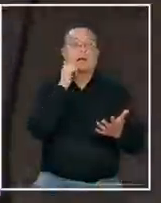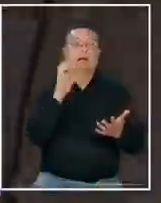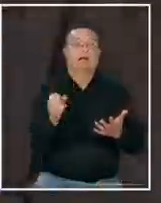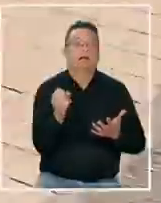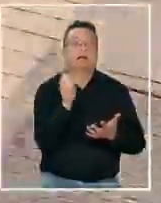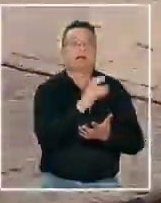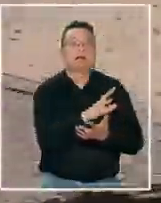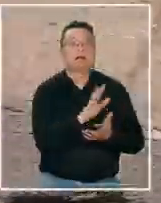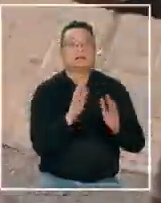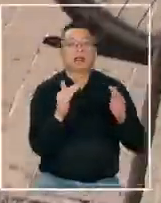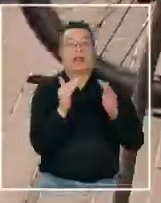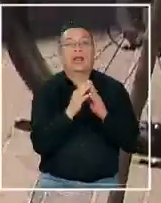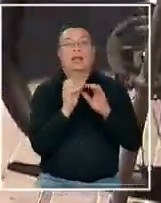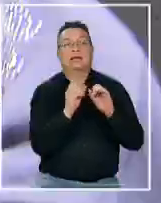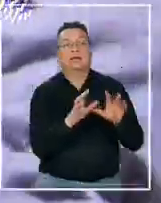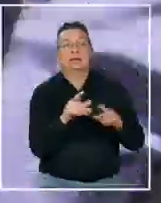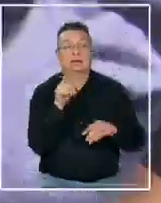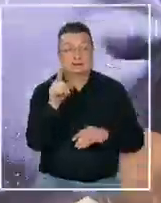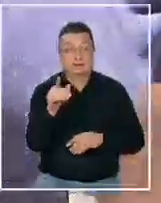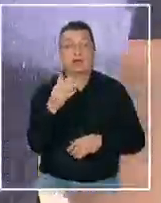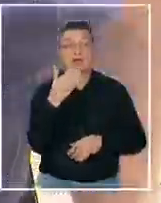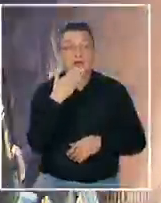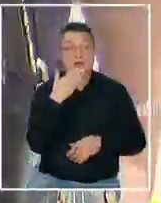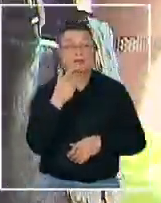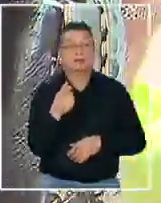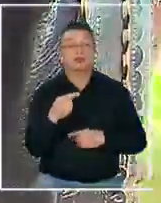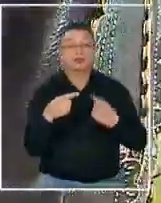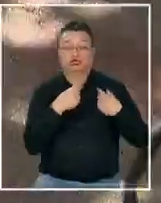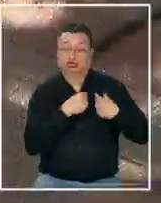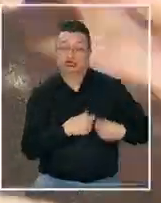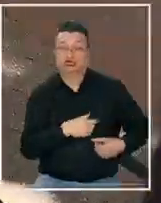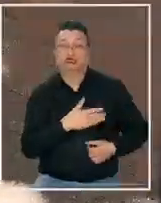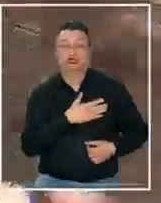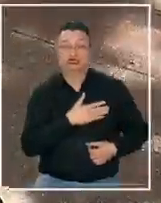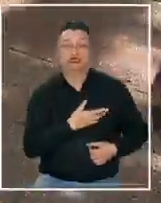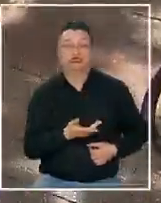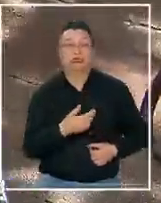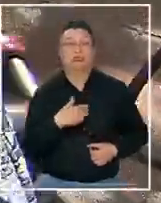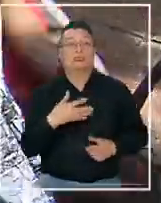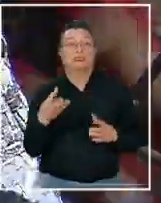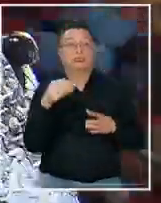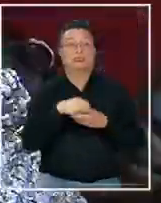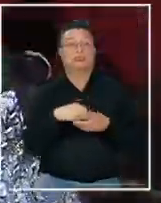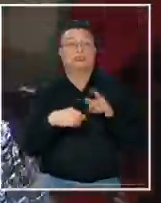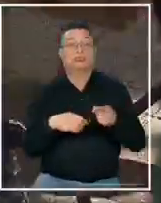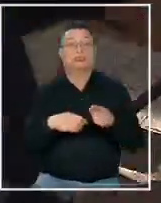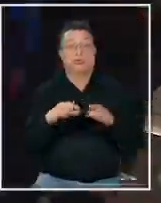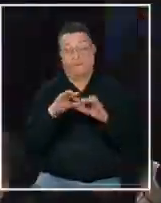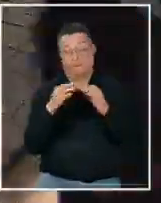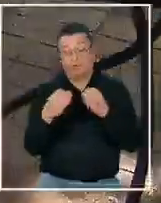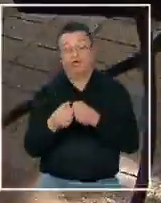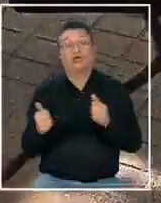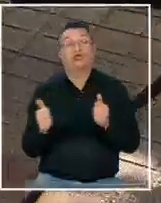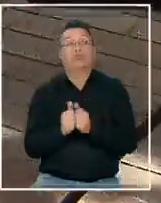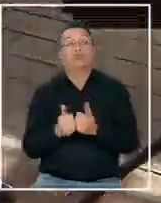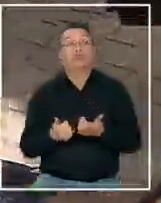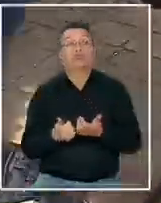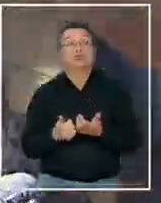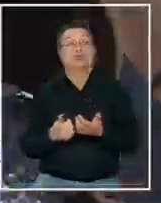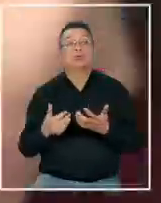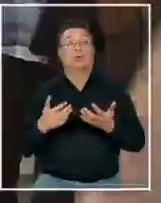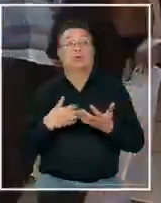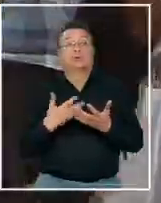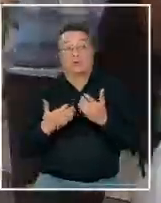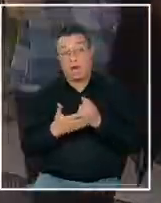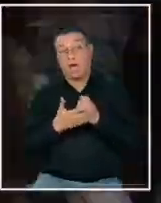dejé en la casa y no solo ella sí esta es sí ¿la traes? aquí tengo una ah mira para ayudar